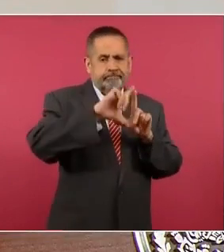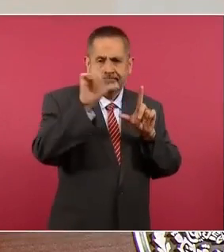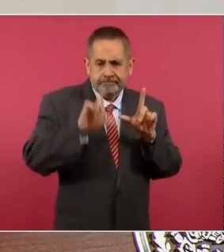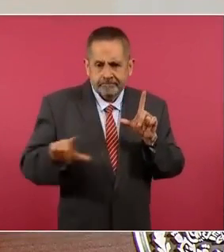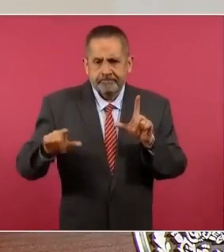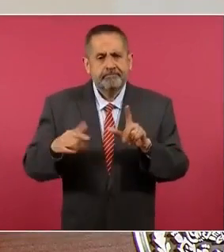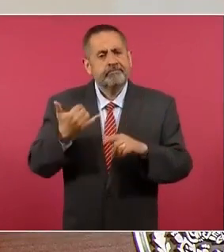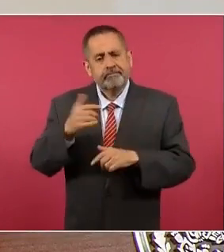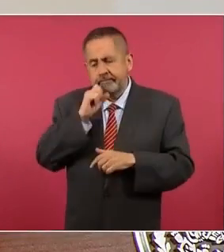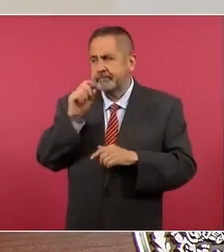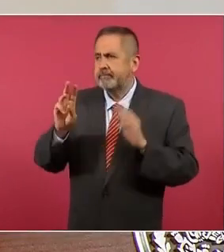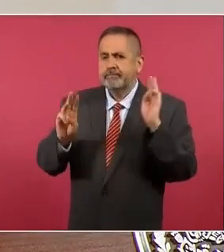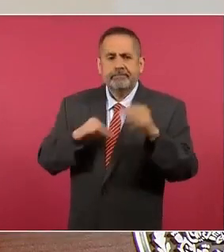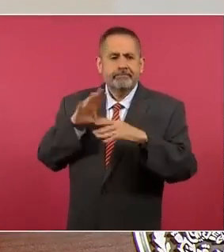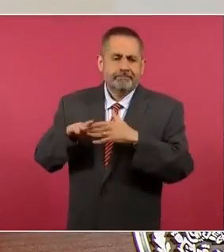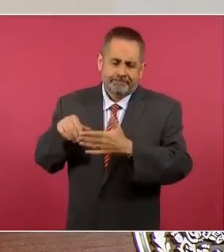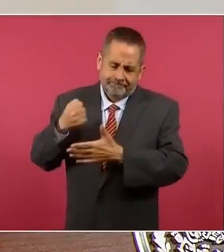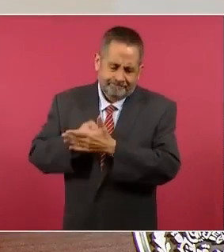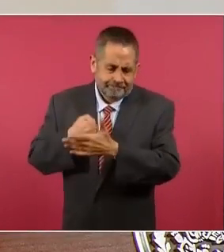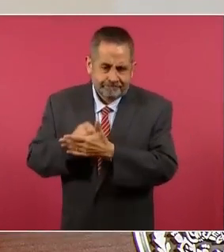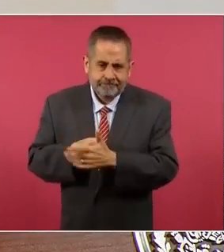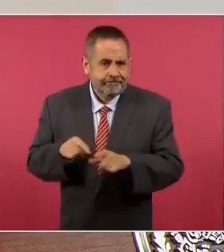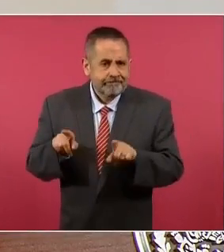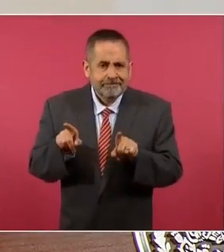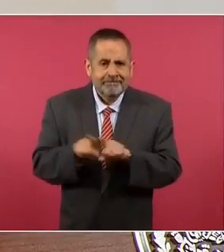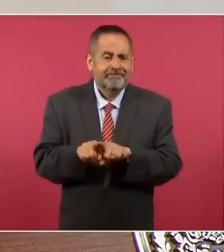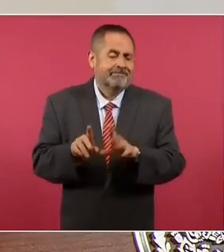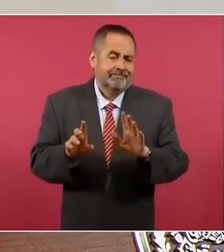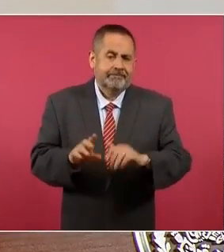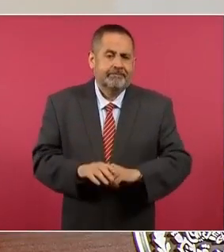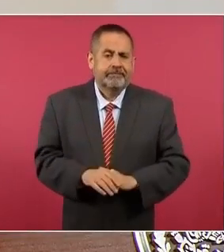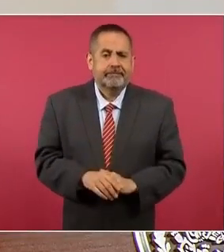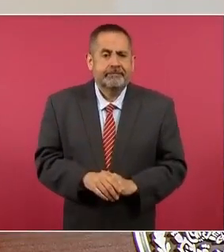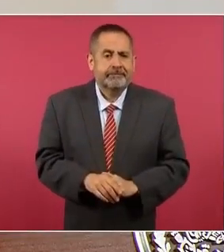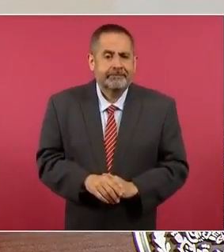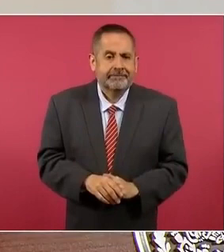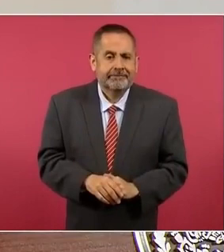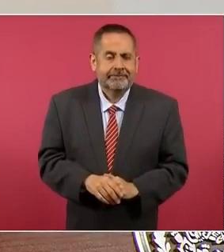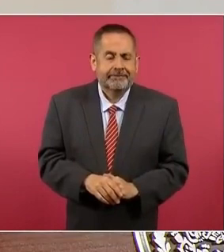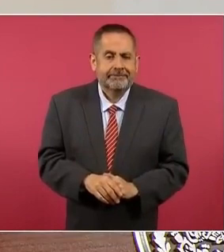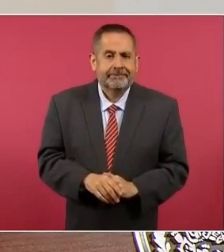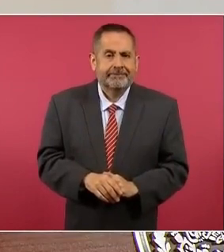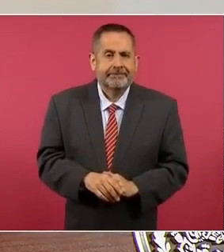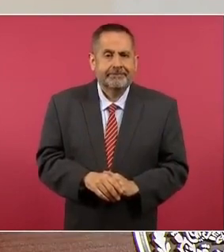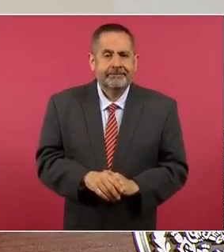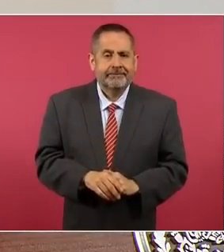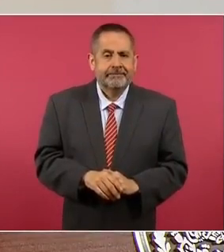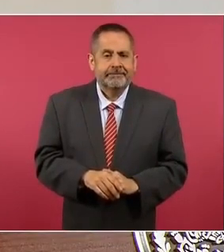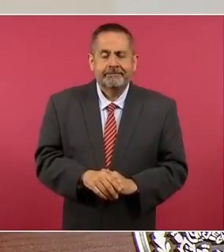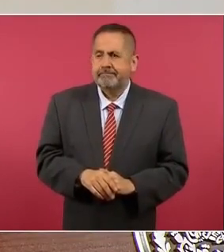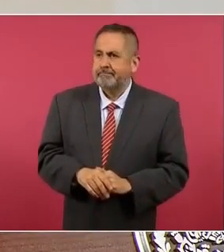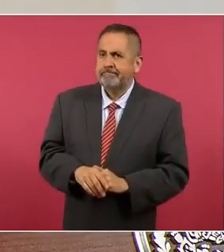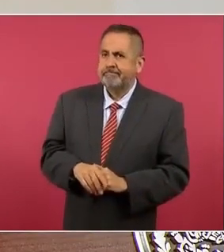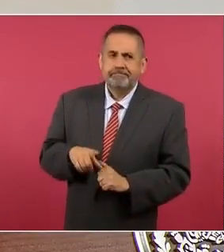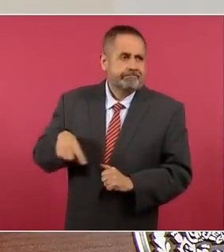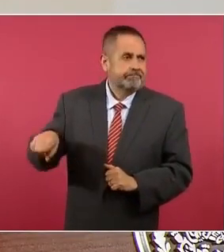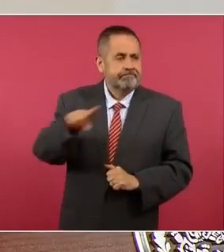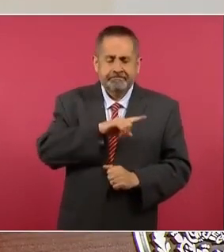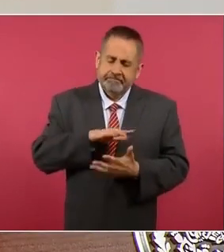mayoritario.